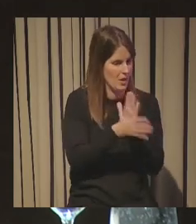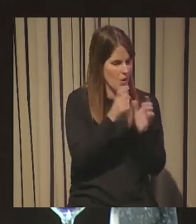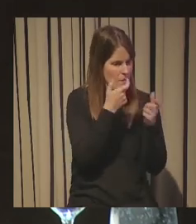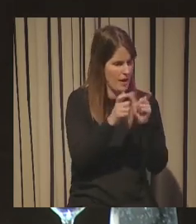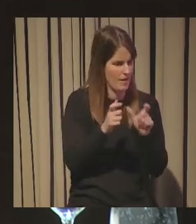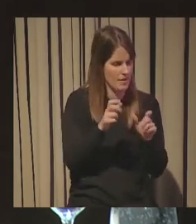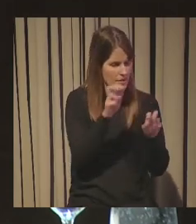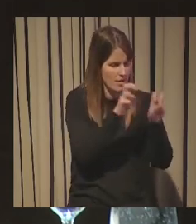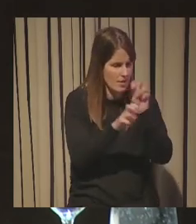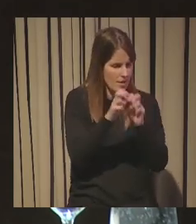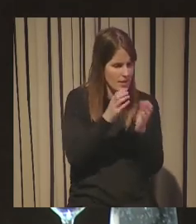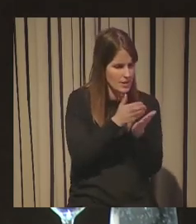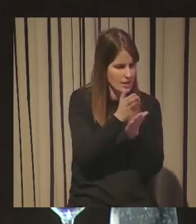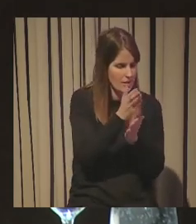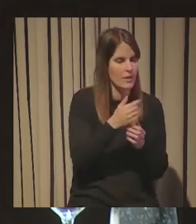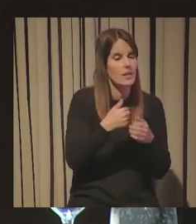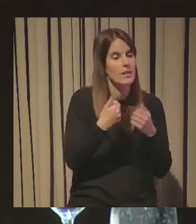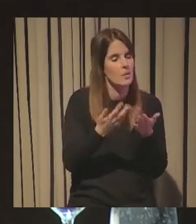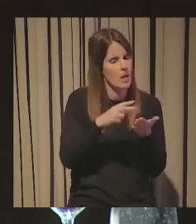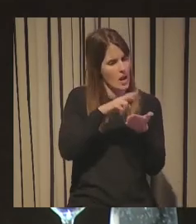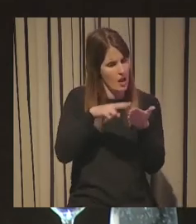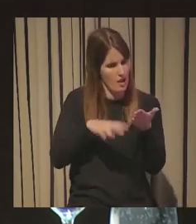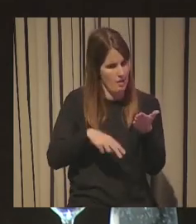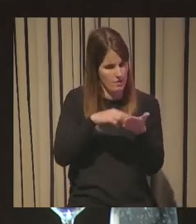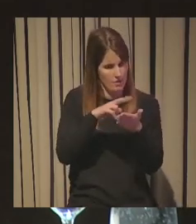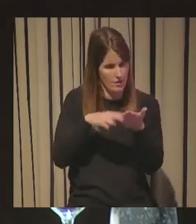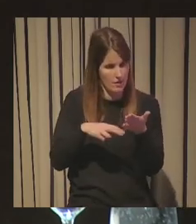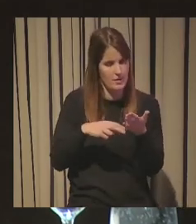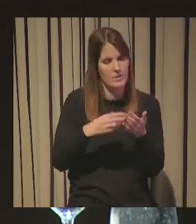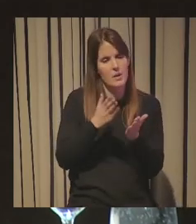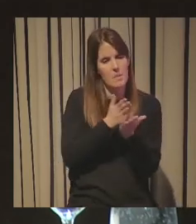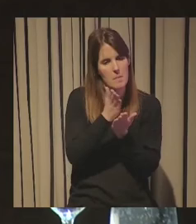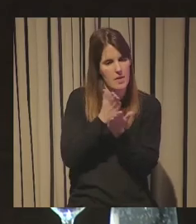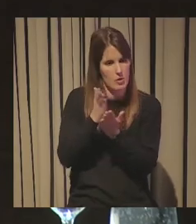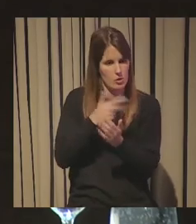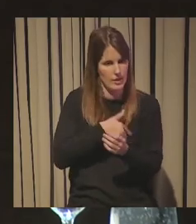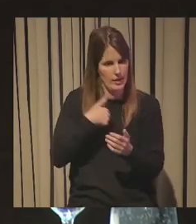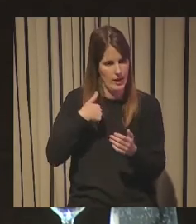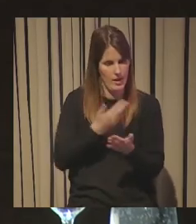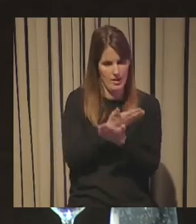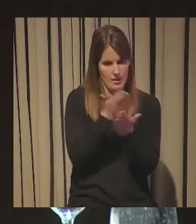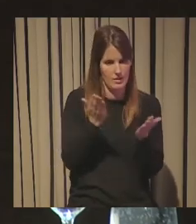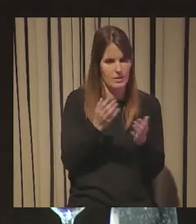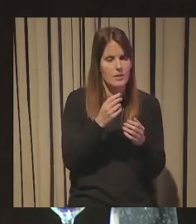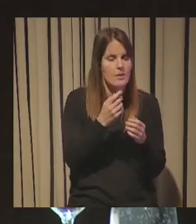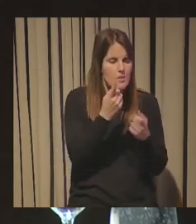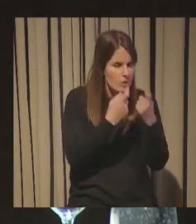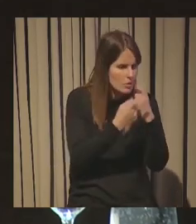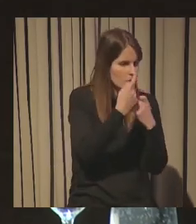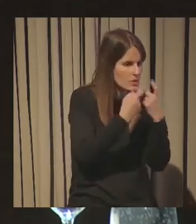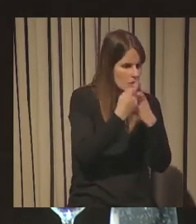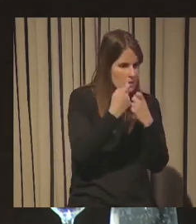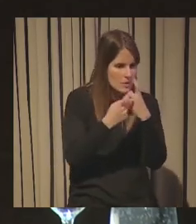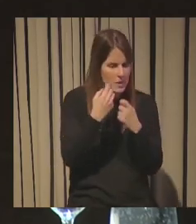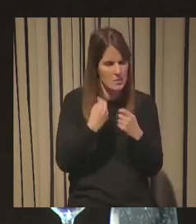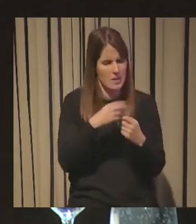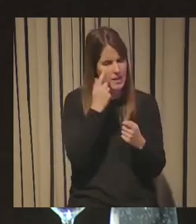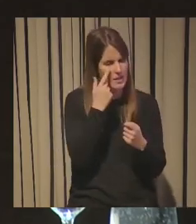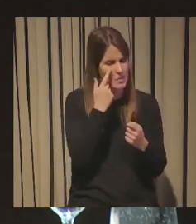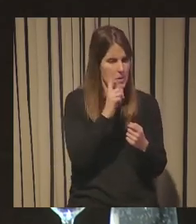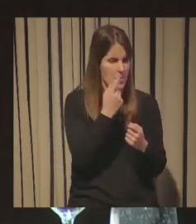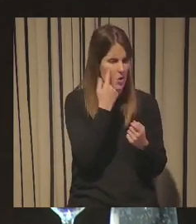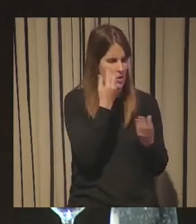estar leyendo medios generalistas estar leyendo otro tipo de medios al final es cuestión de ir organizando esa información todos esos indicios que decían